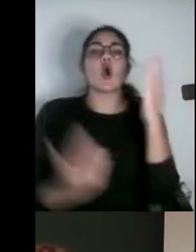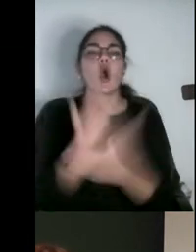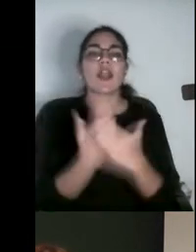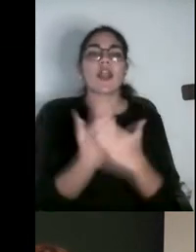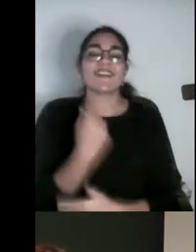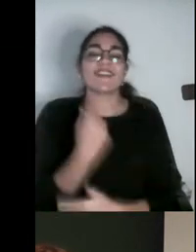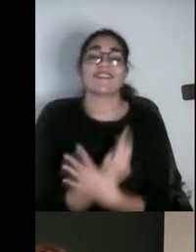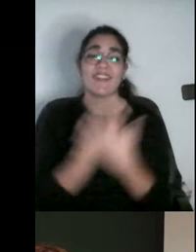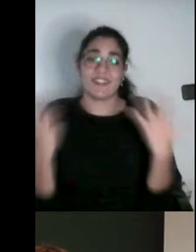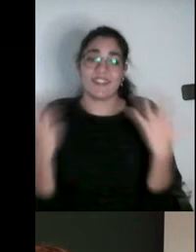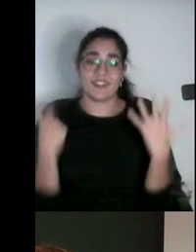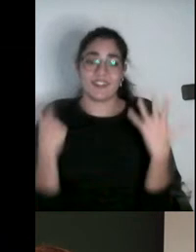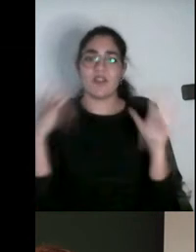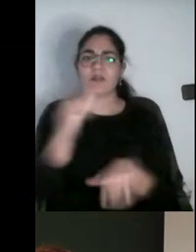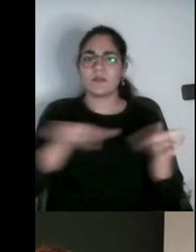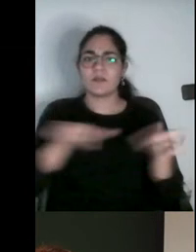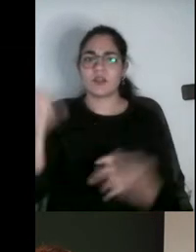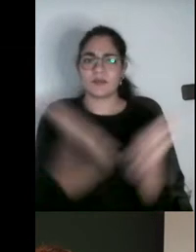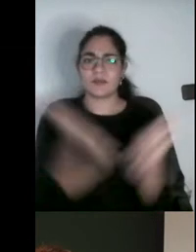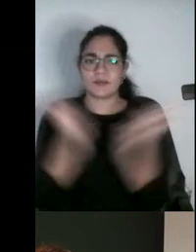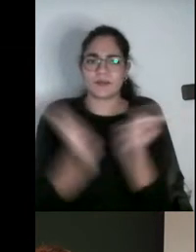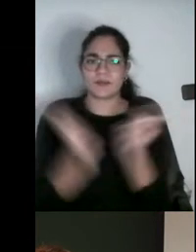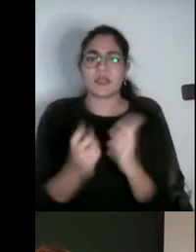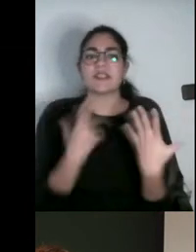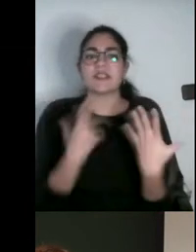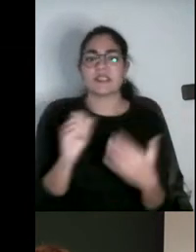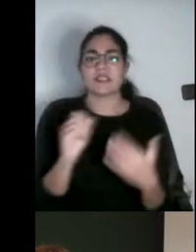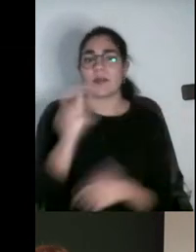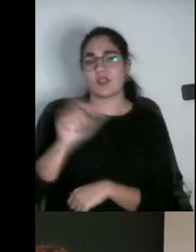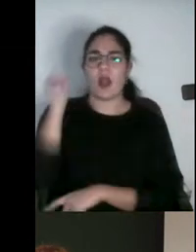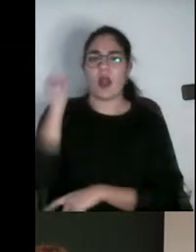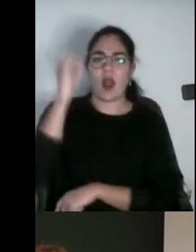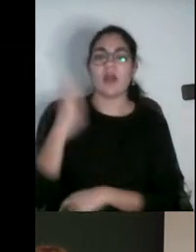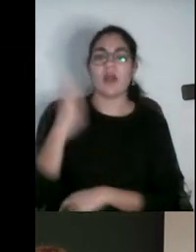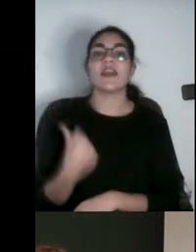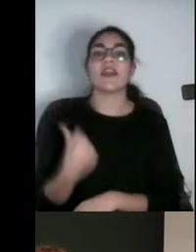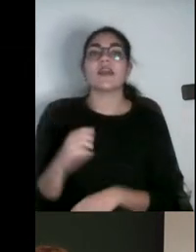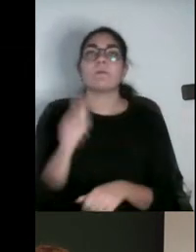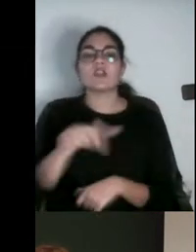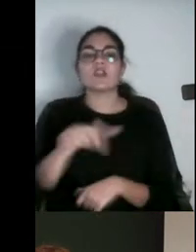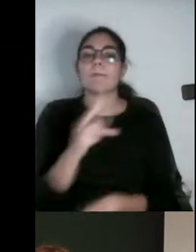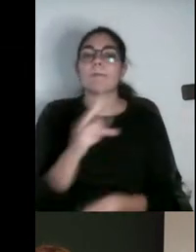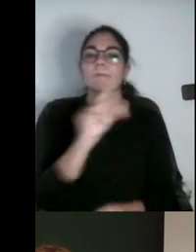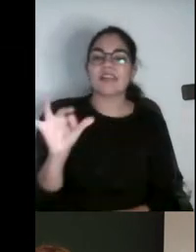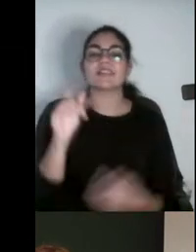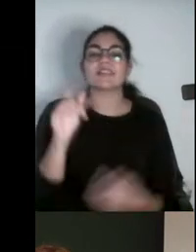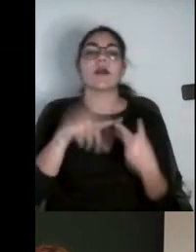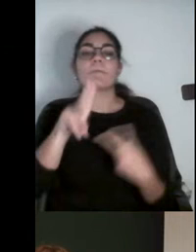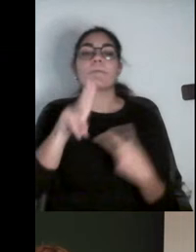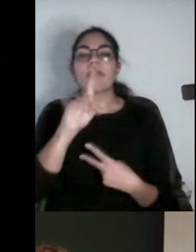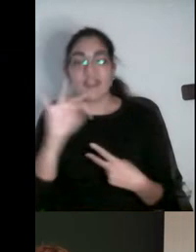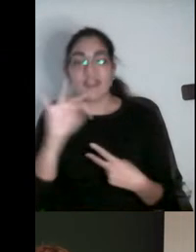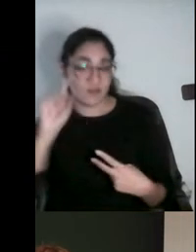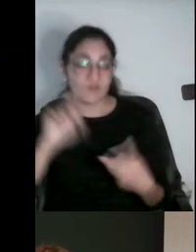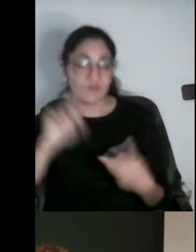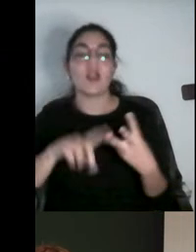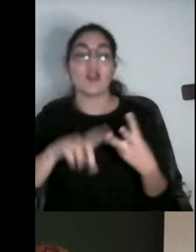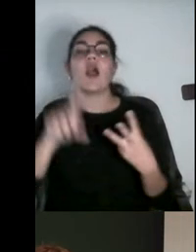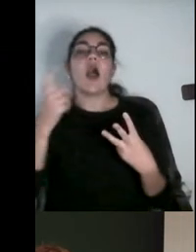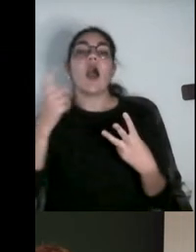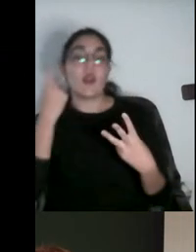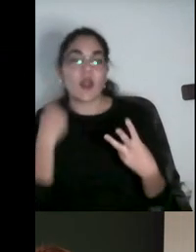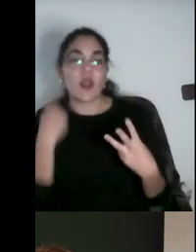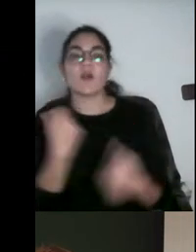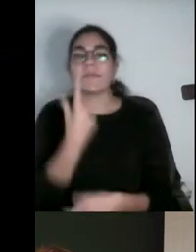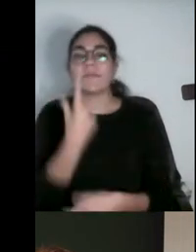con la participación de 60 ponentes y más de 1.200 personas, entre PAS, PDI y alumnado, que han asistido